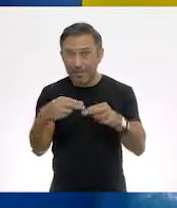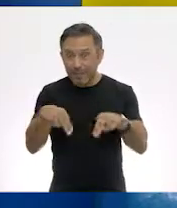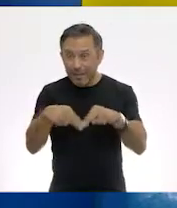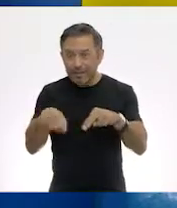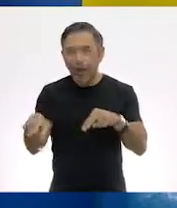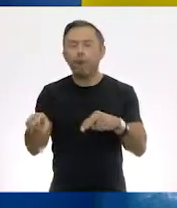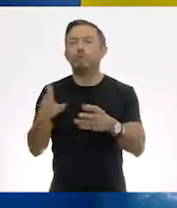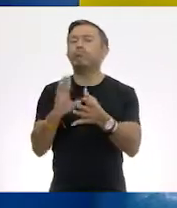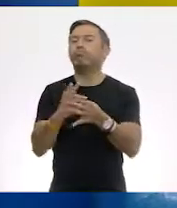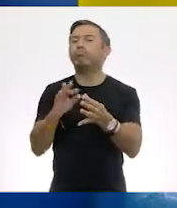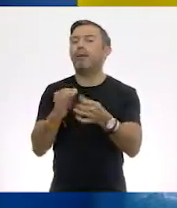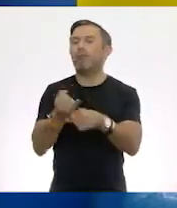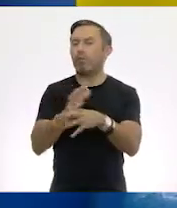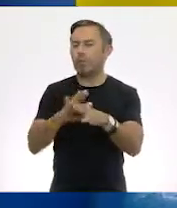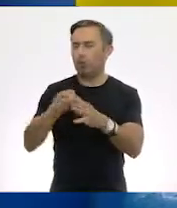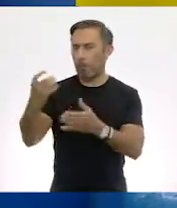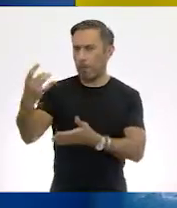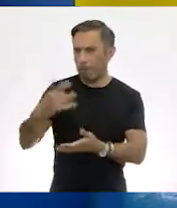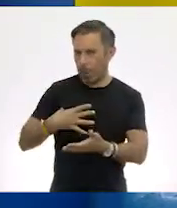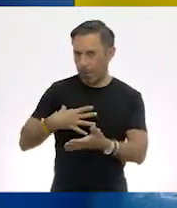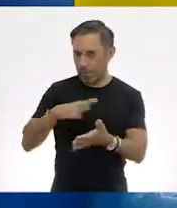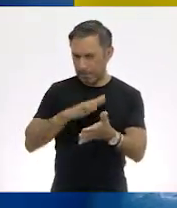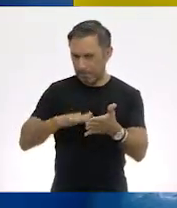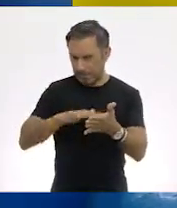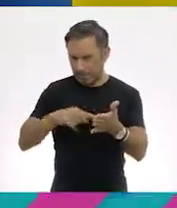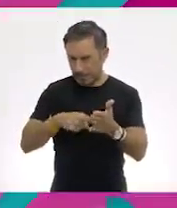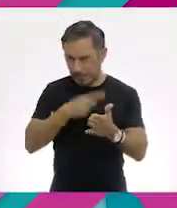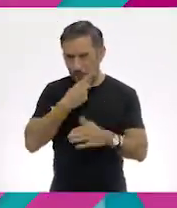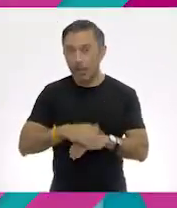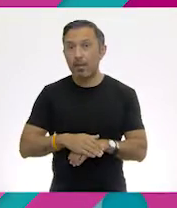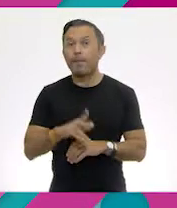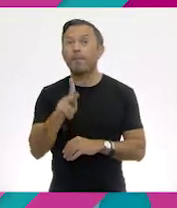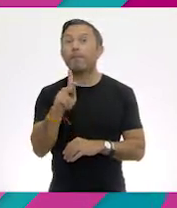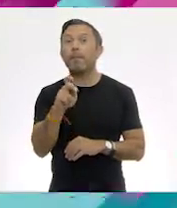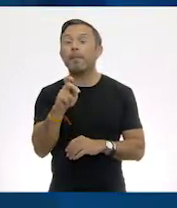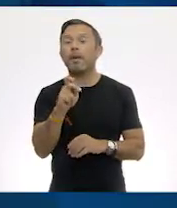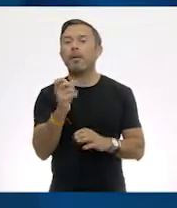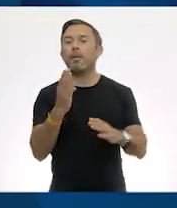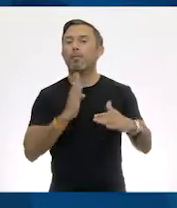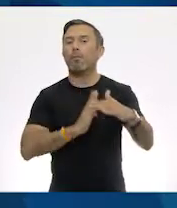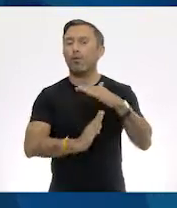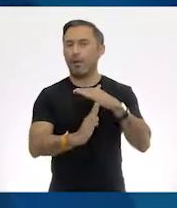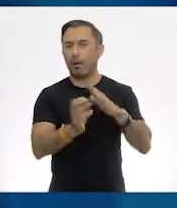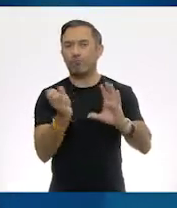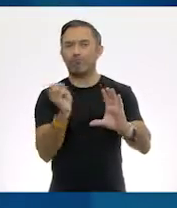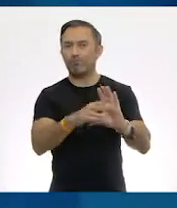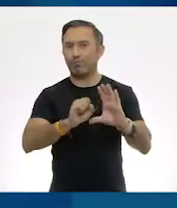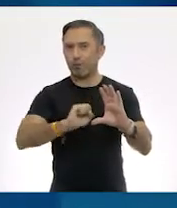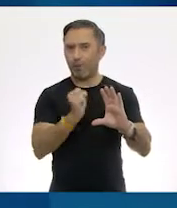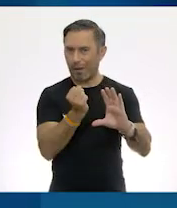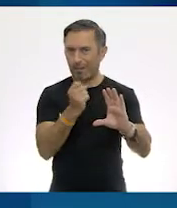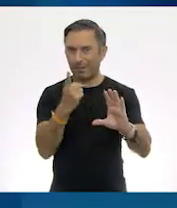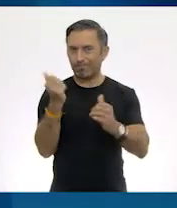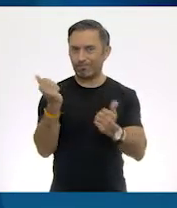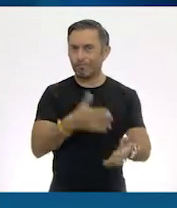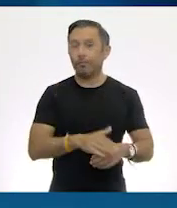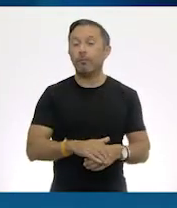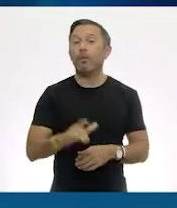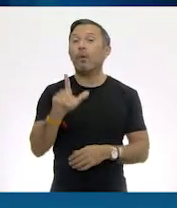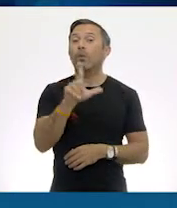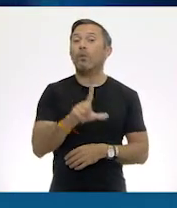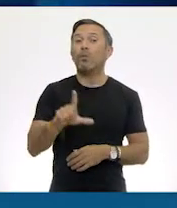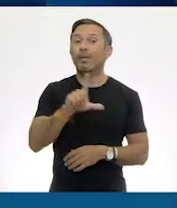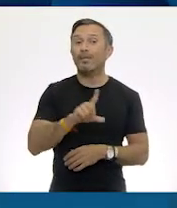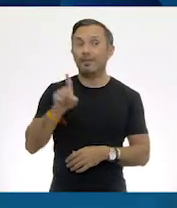Bueno, en la bodega de Don Pepe le van a llegar mercancía. Entonces les voy a decir qué es lo que sucede. El día lunes le llegaron